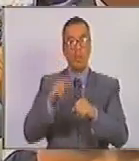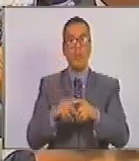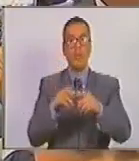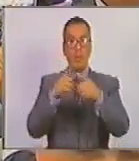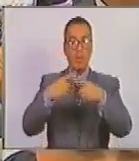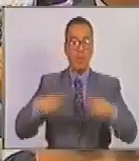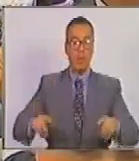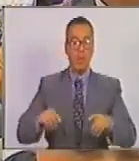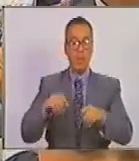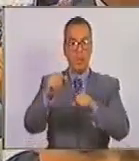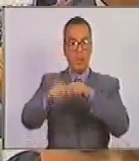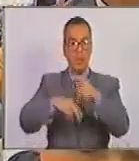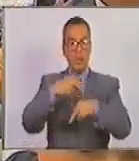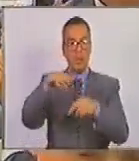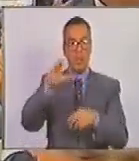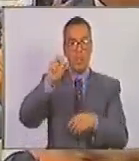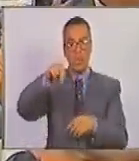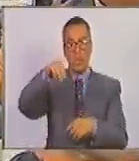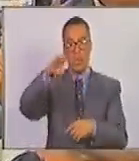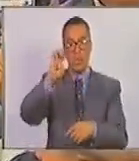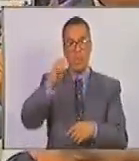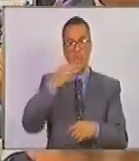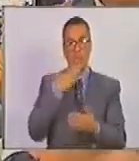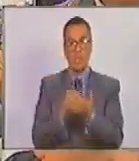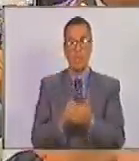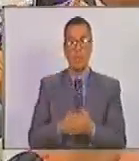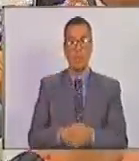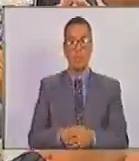la democracia y que viva el Consejo Nacional Electoral. Muchísimas gracias.